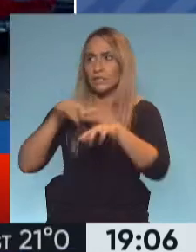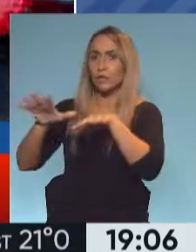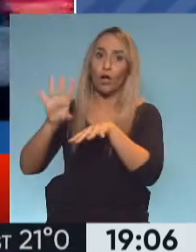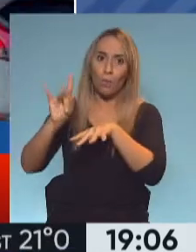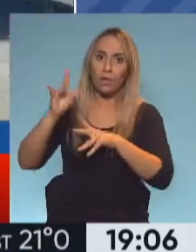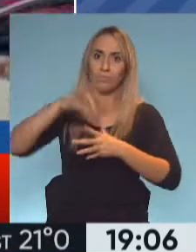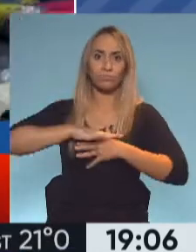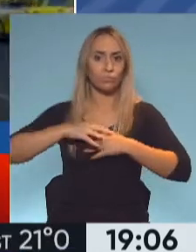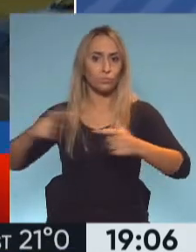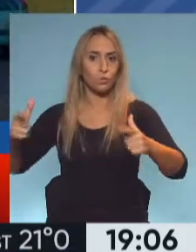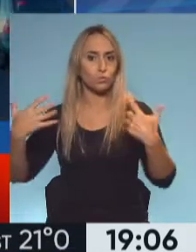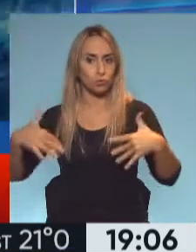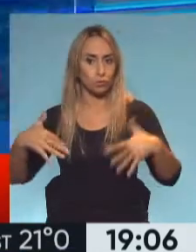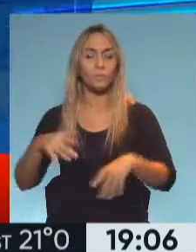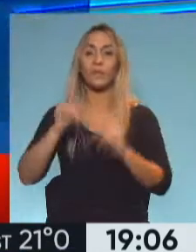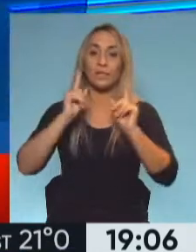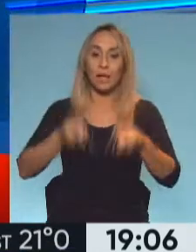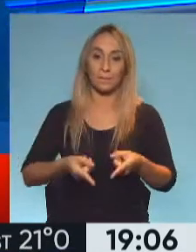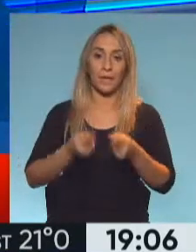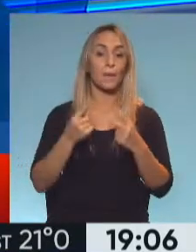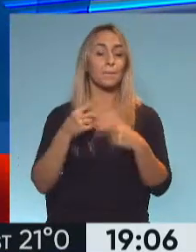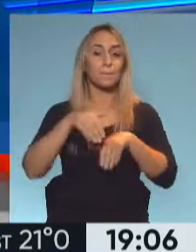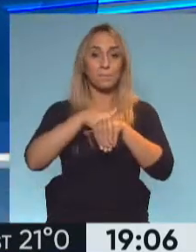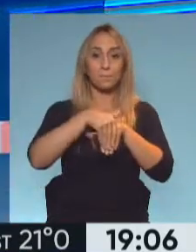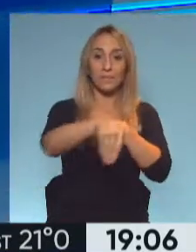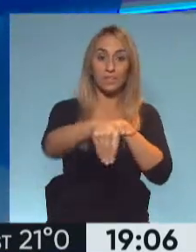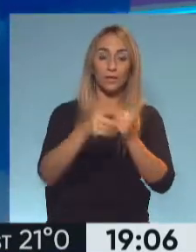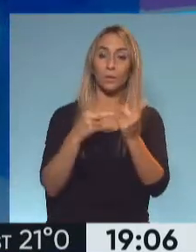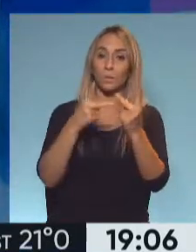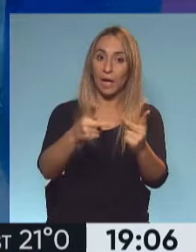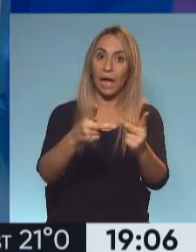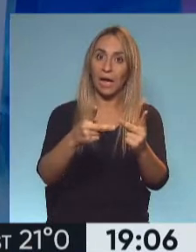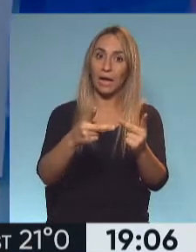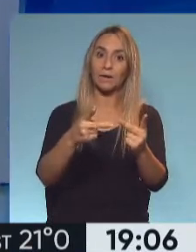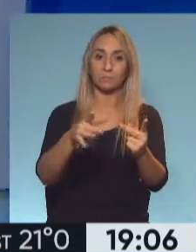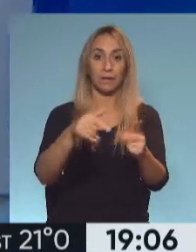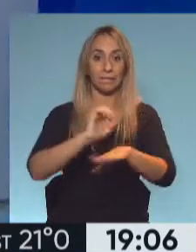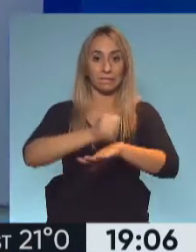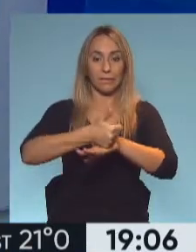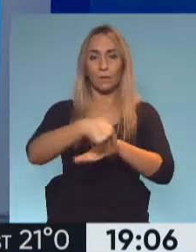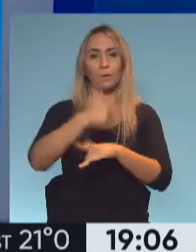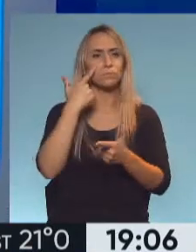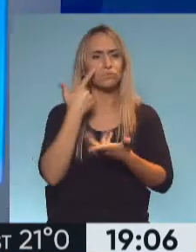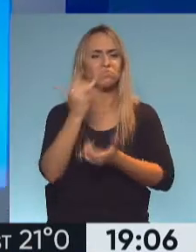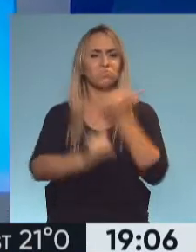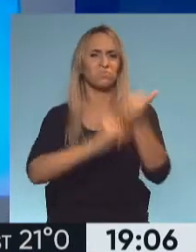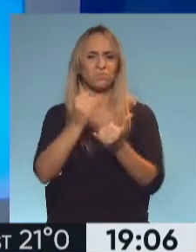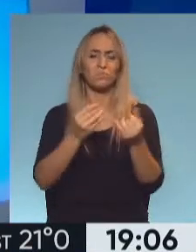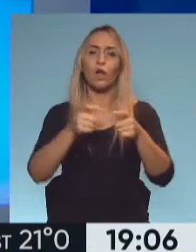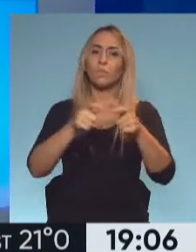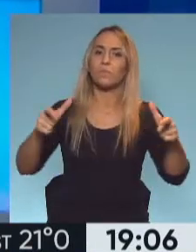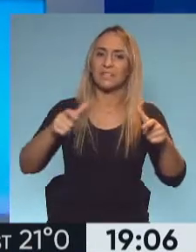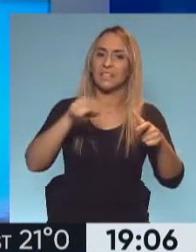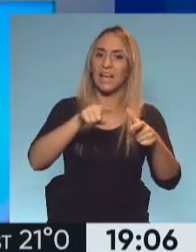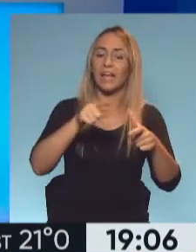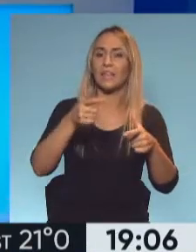El viajar en micros es todo un tema, vamos a estar en la terminal en instantes, están habilitados a llenar o a tener un pasaje del 80%